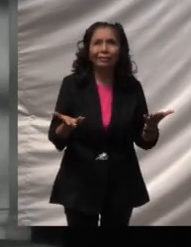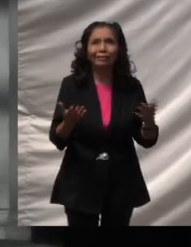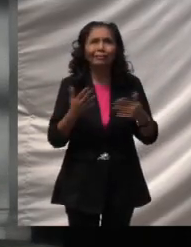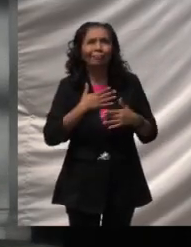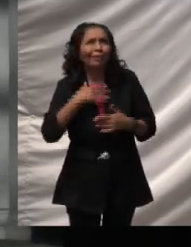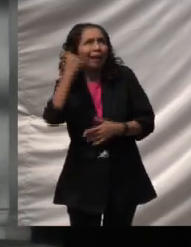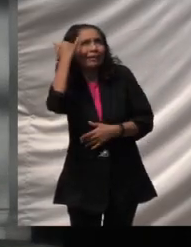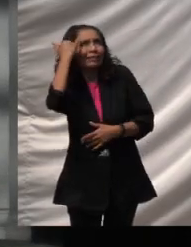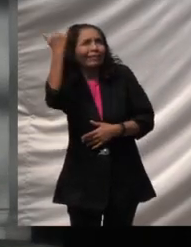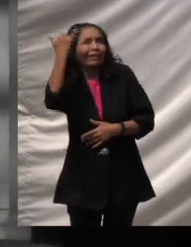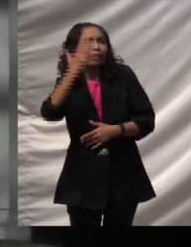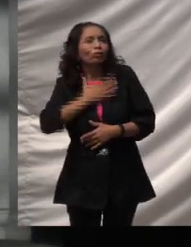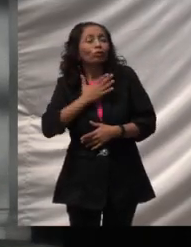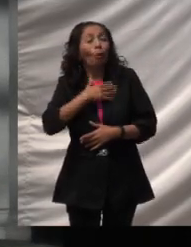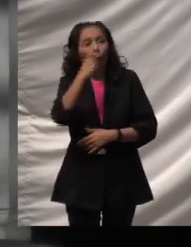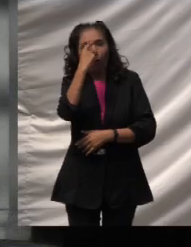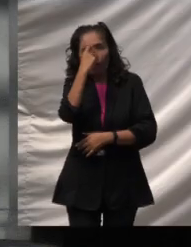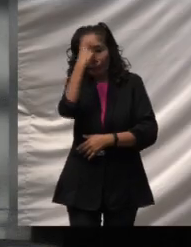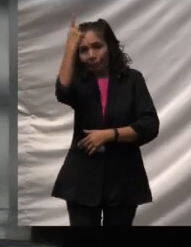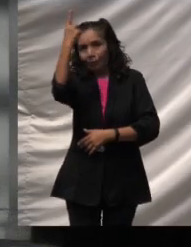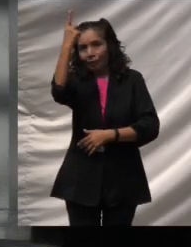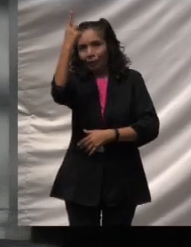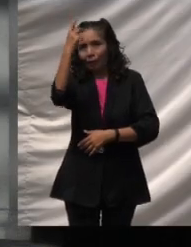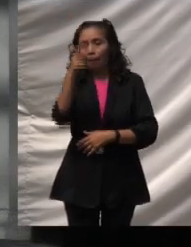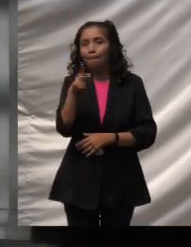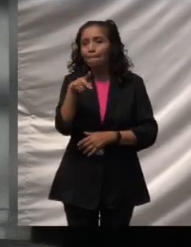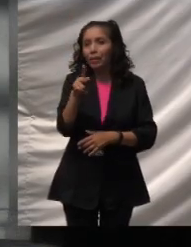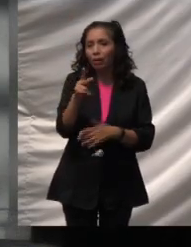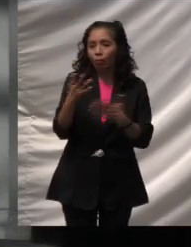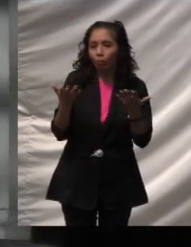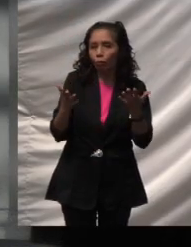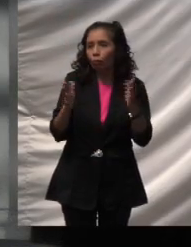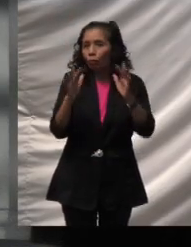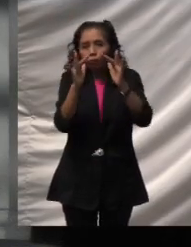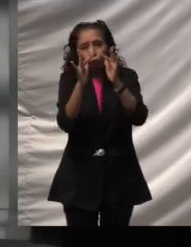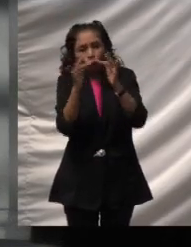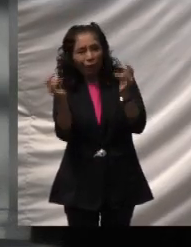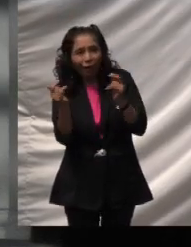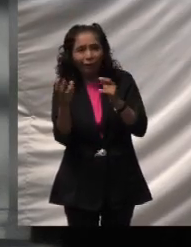yo inventé basado en hechos reales como ficticios.